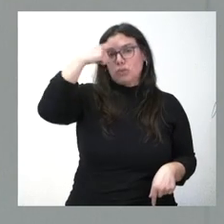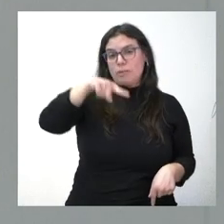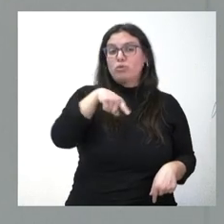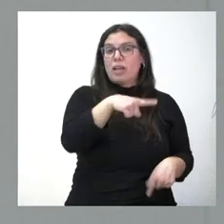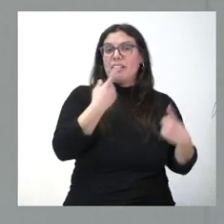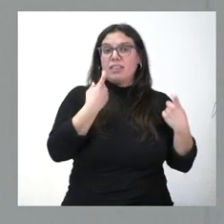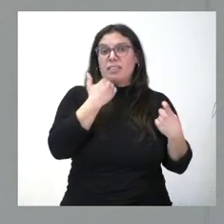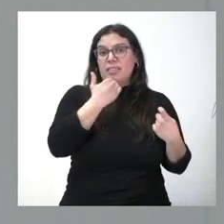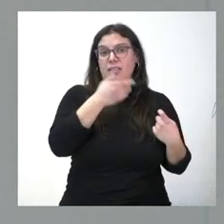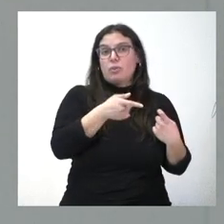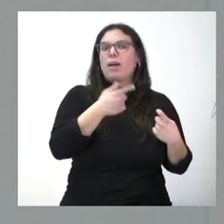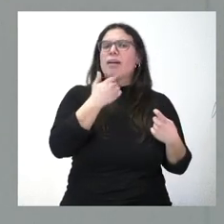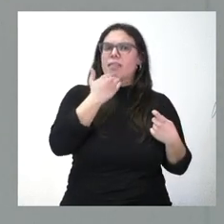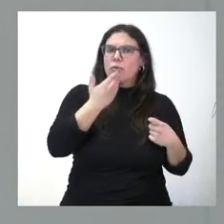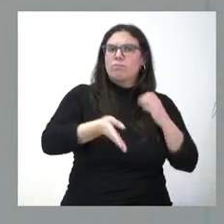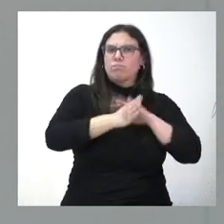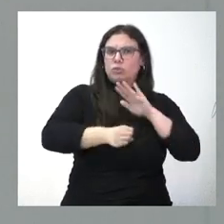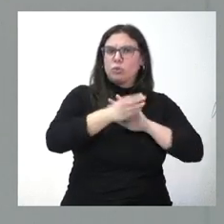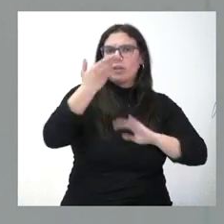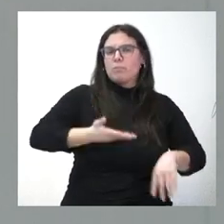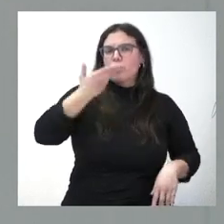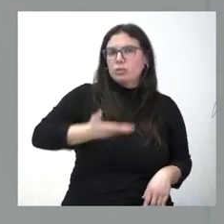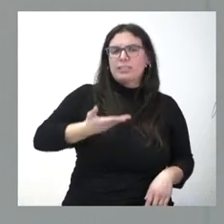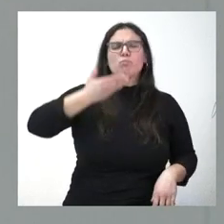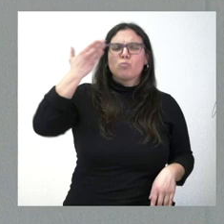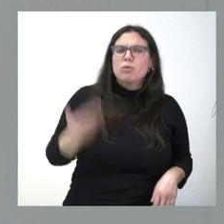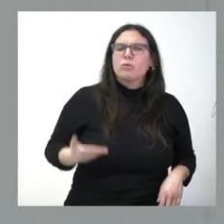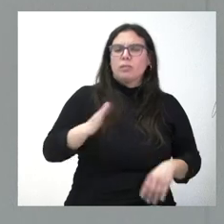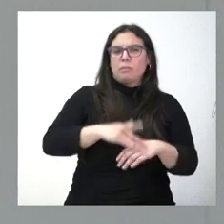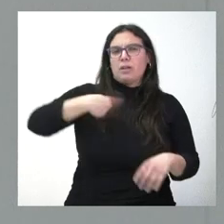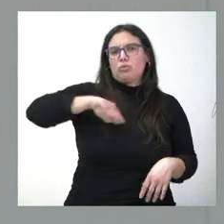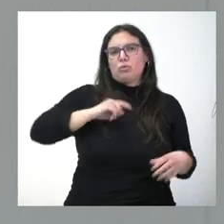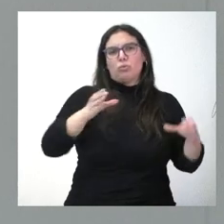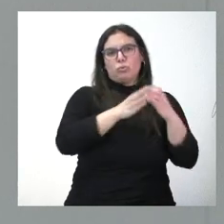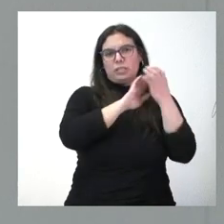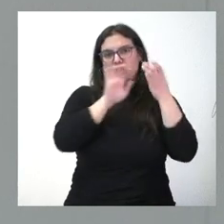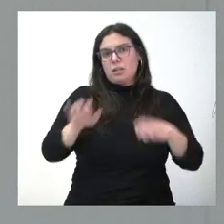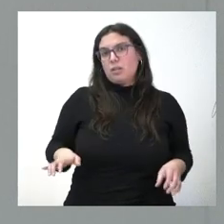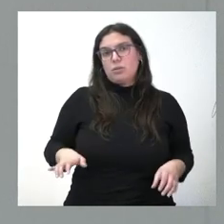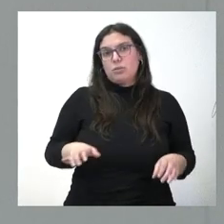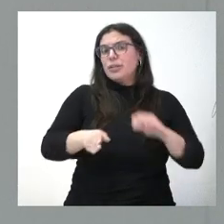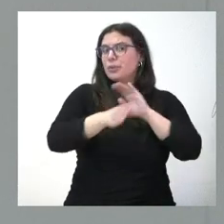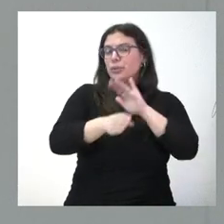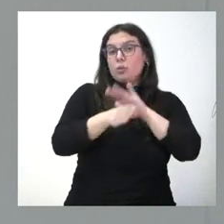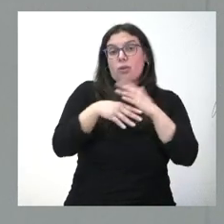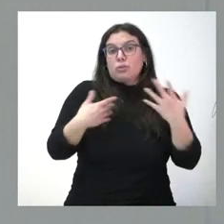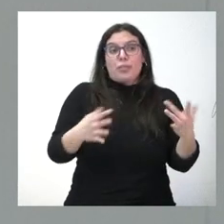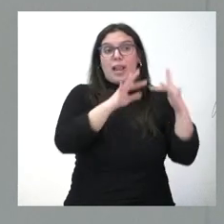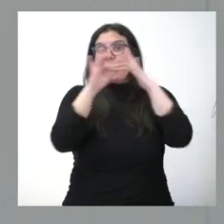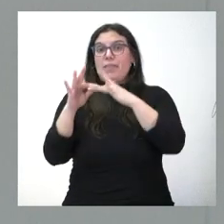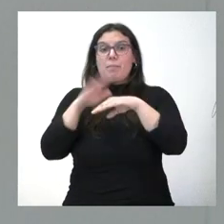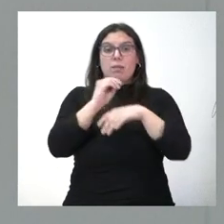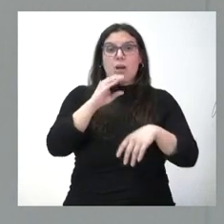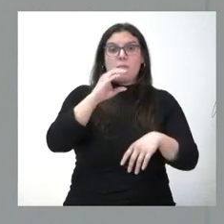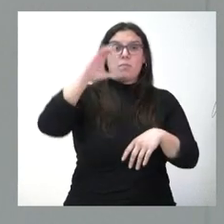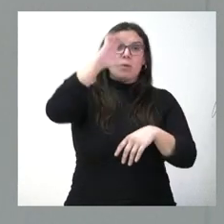necesita y Zamora va a seguir siendo importante muy importante para la Junta de Castilla y León y va a seguir por tanto liderando el incremento en